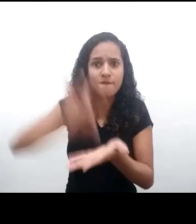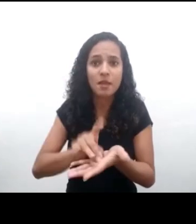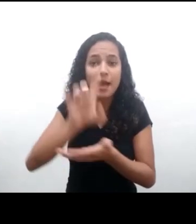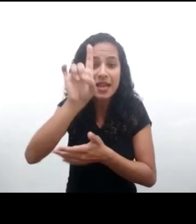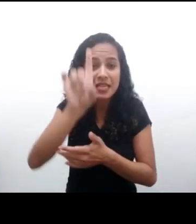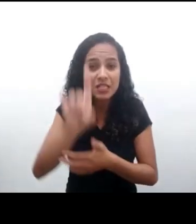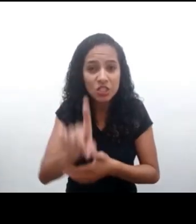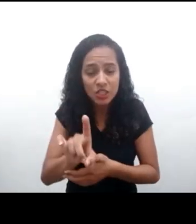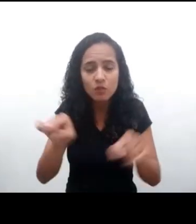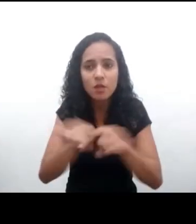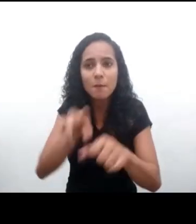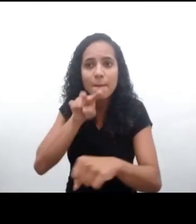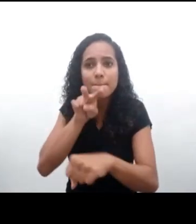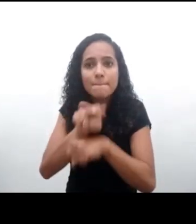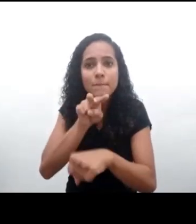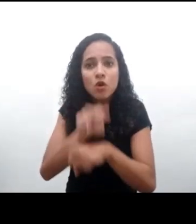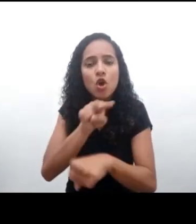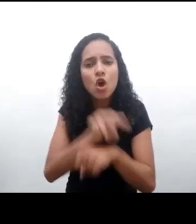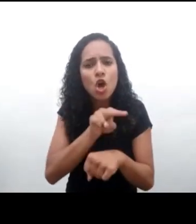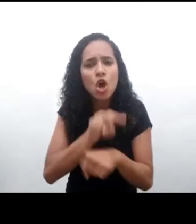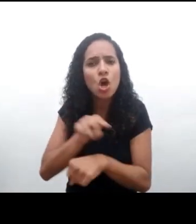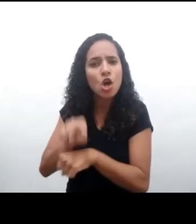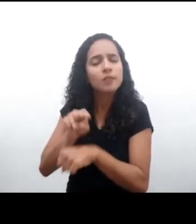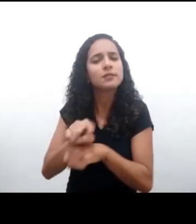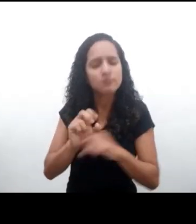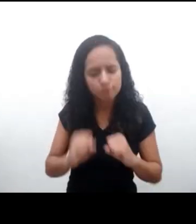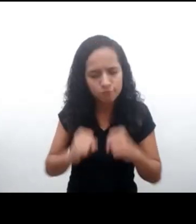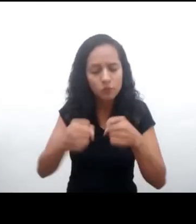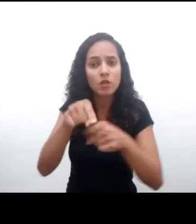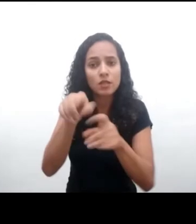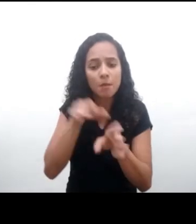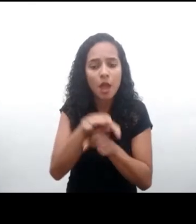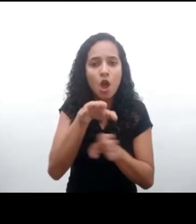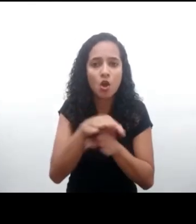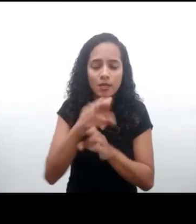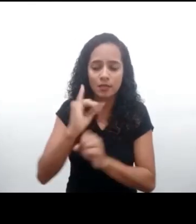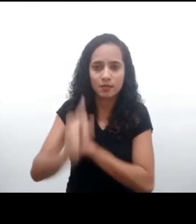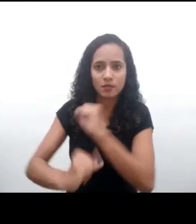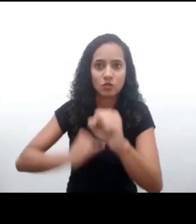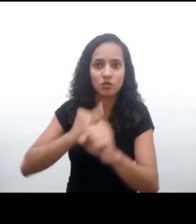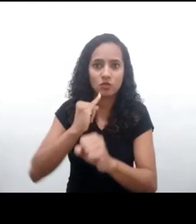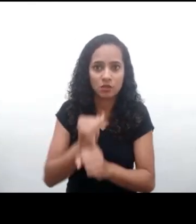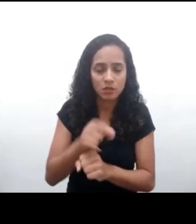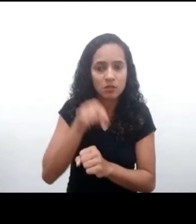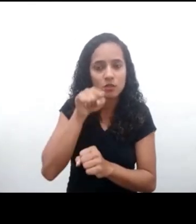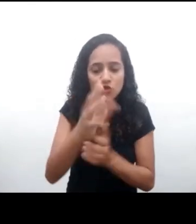esos derechos, y la orientación de lo digital bajo los principios de la Convención de los Derechos de Niños.